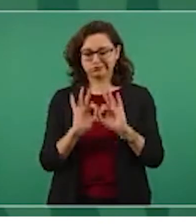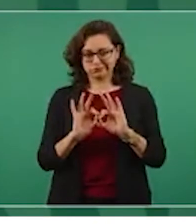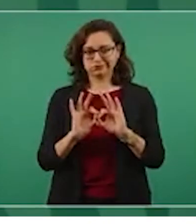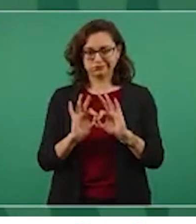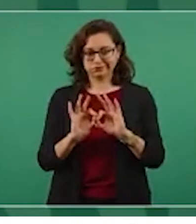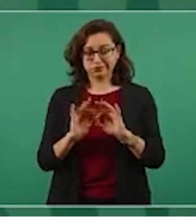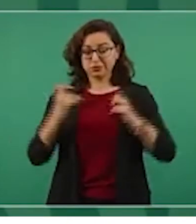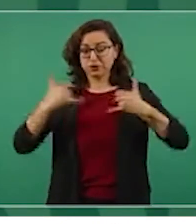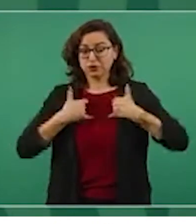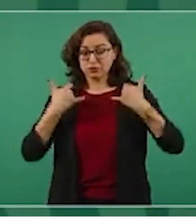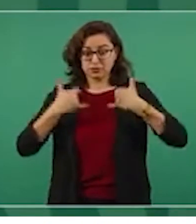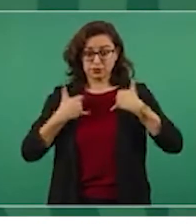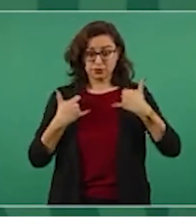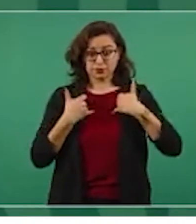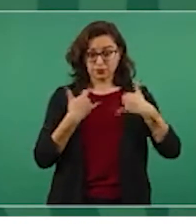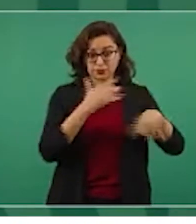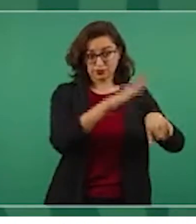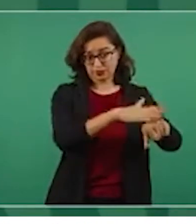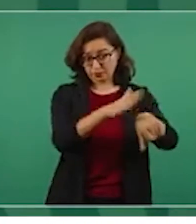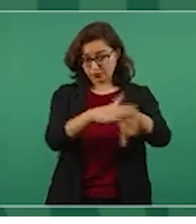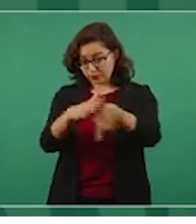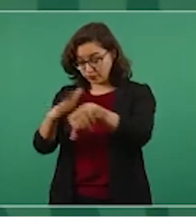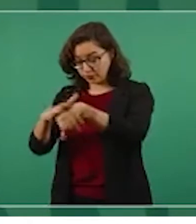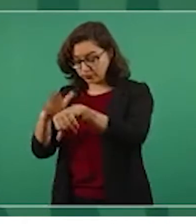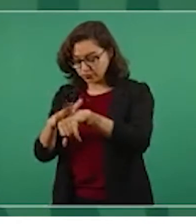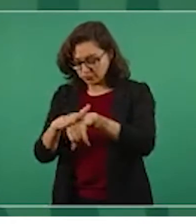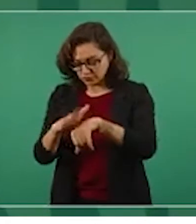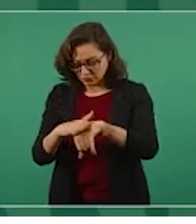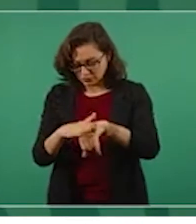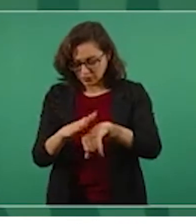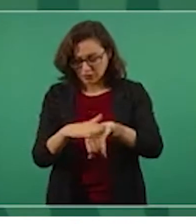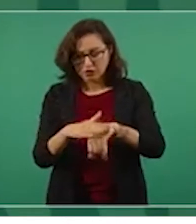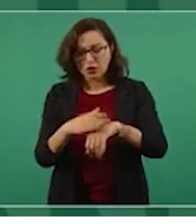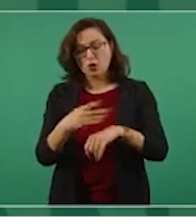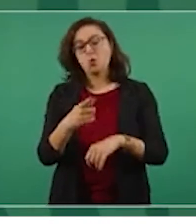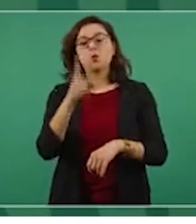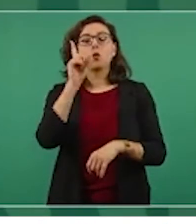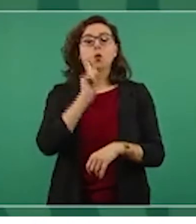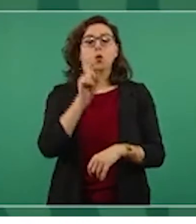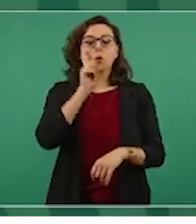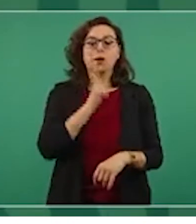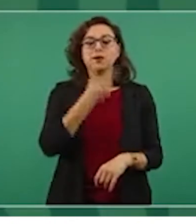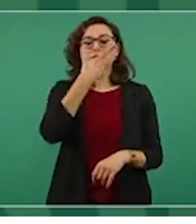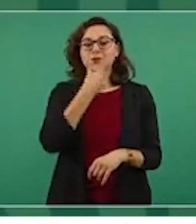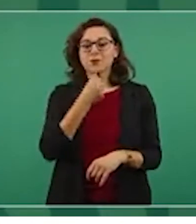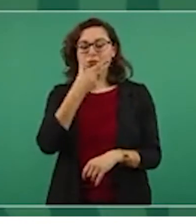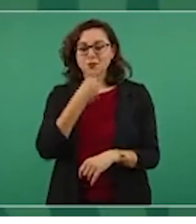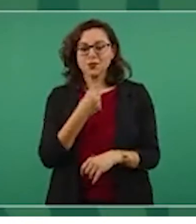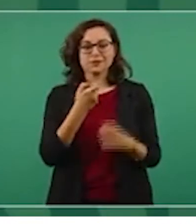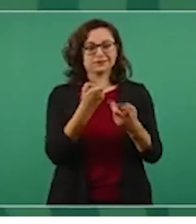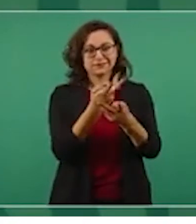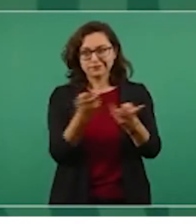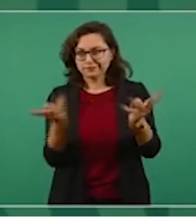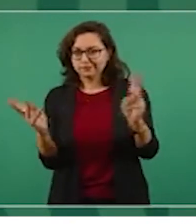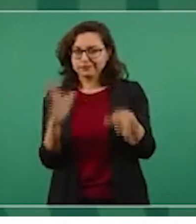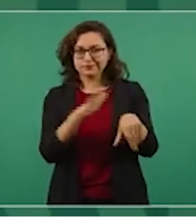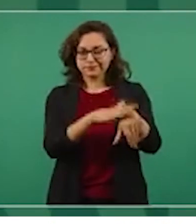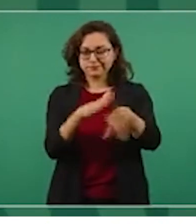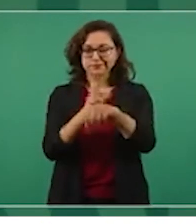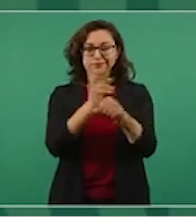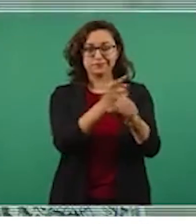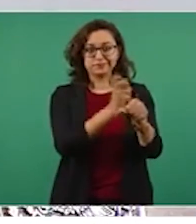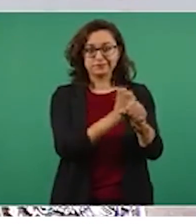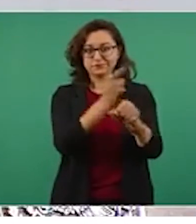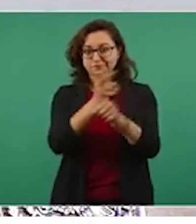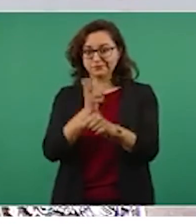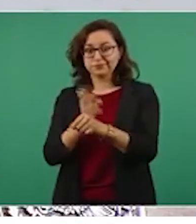mujeres, hombres, también a